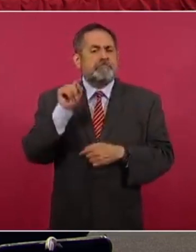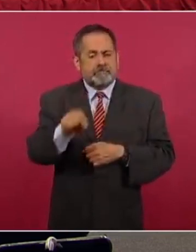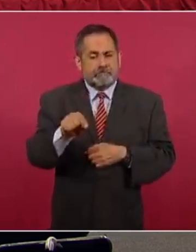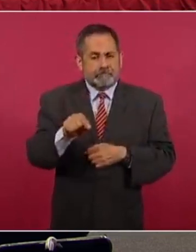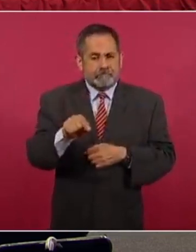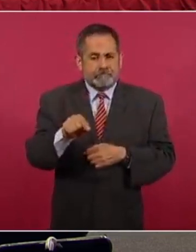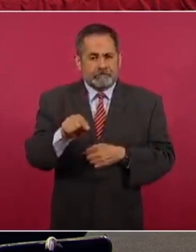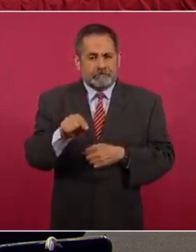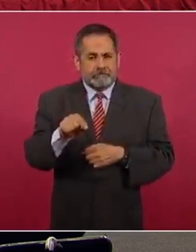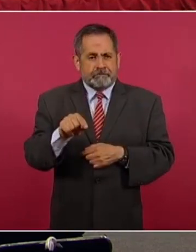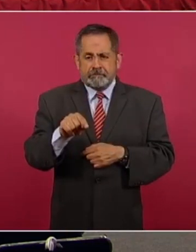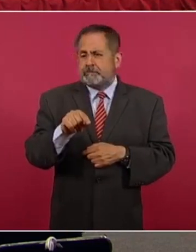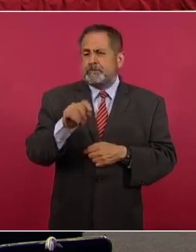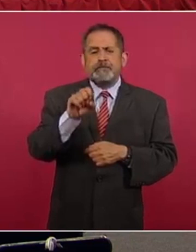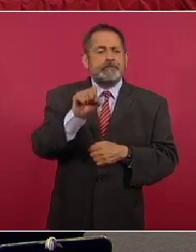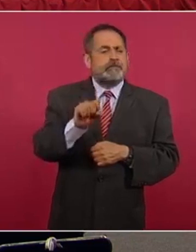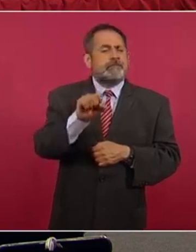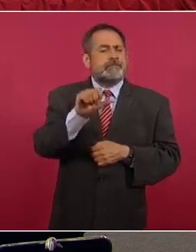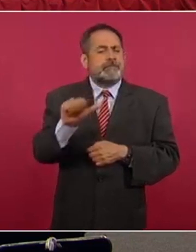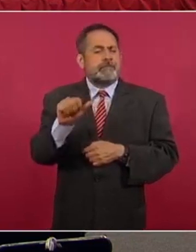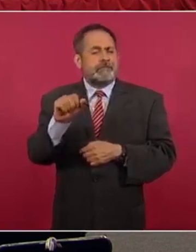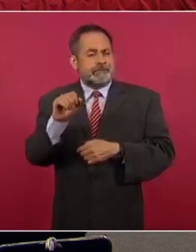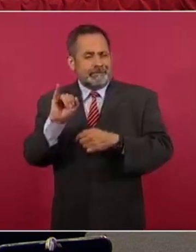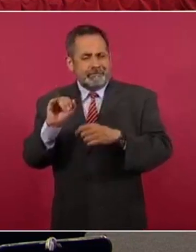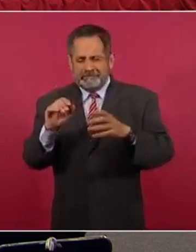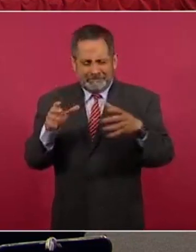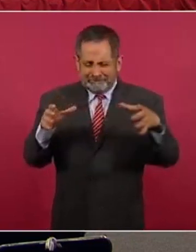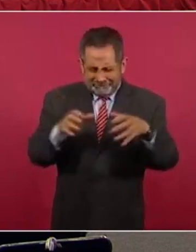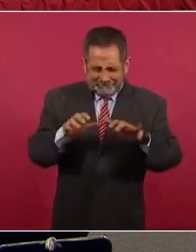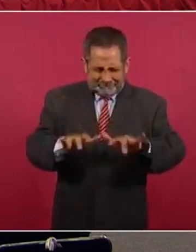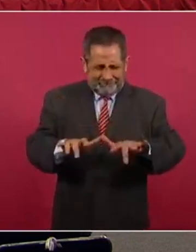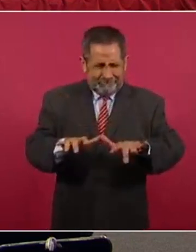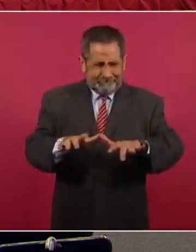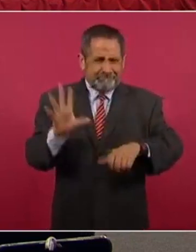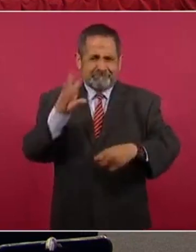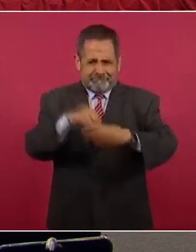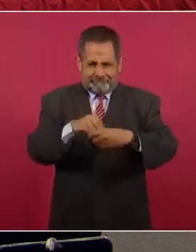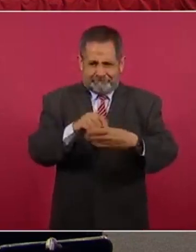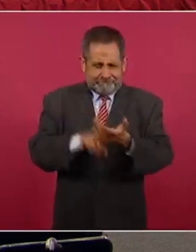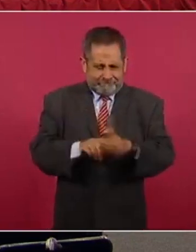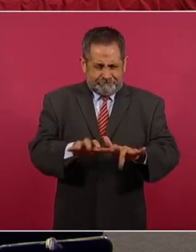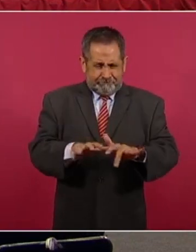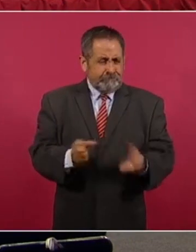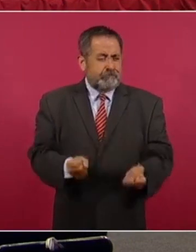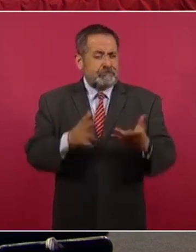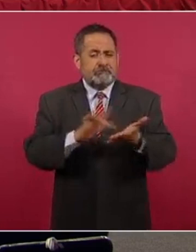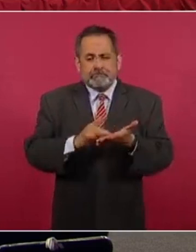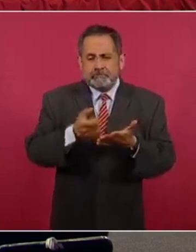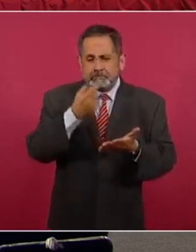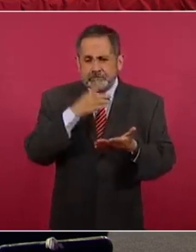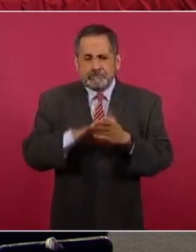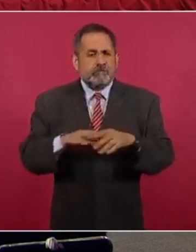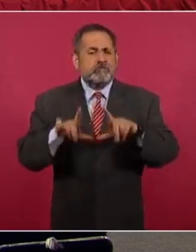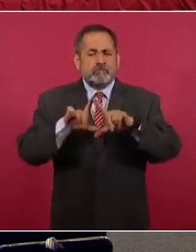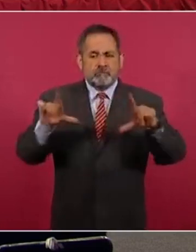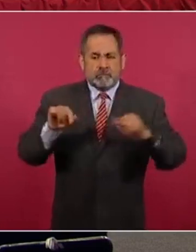de administración de insumos, que permite tener un dato mucho más preciso respecto al abasto. Y este tiene que ver con las recetas